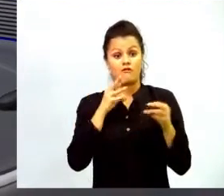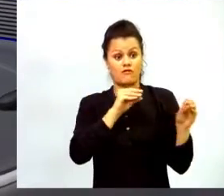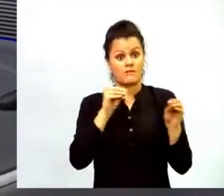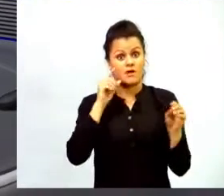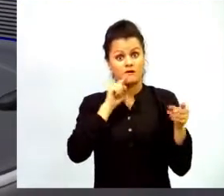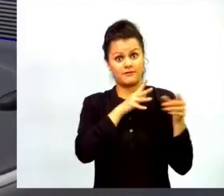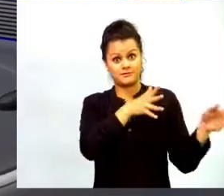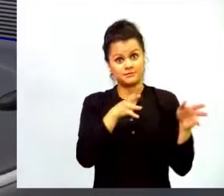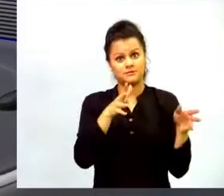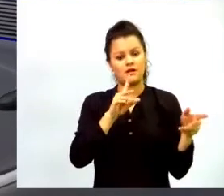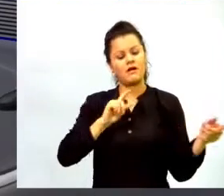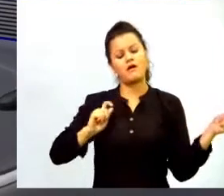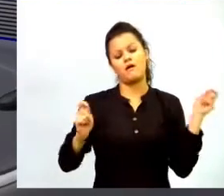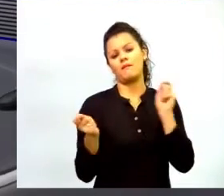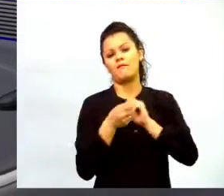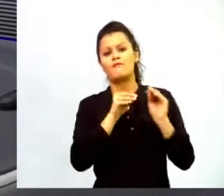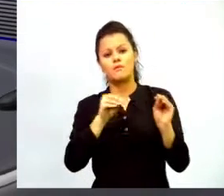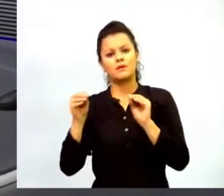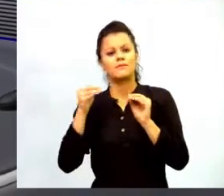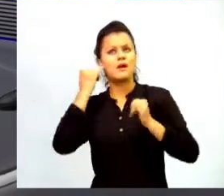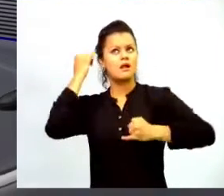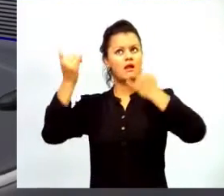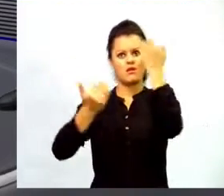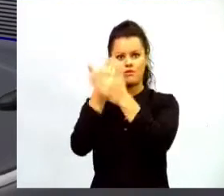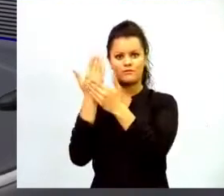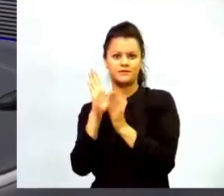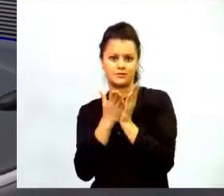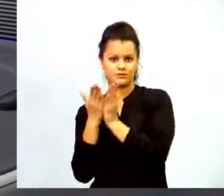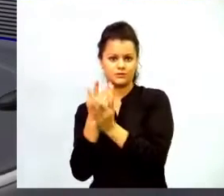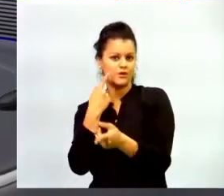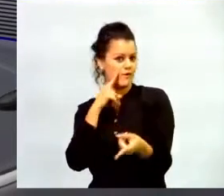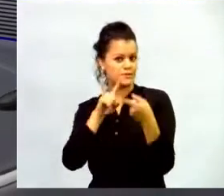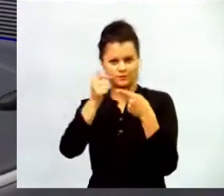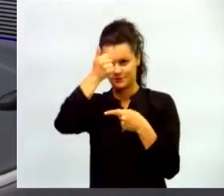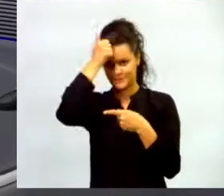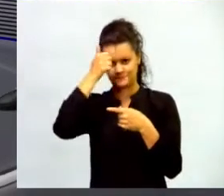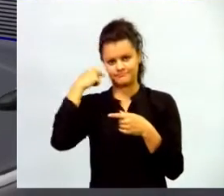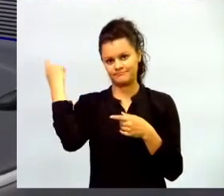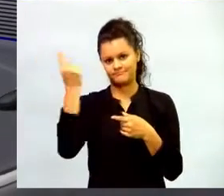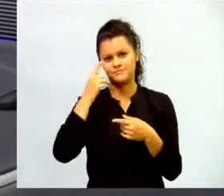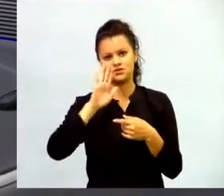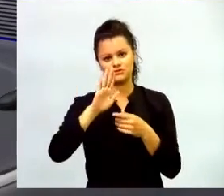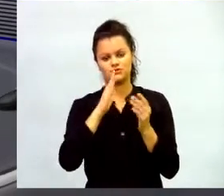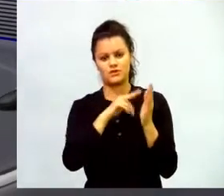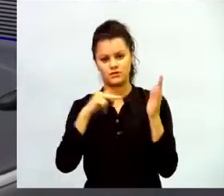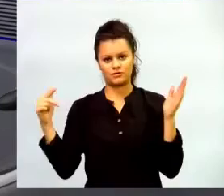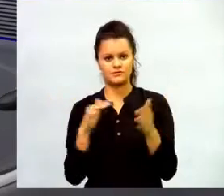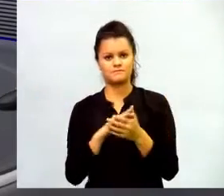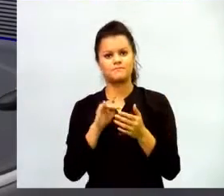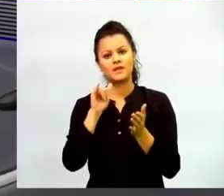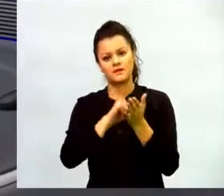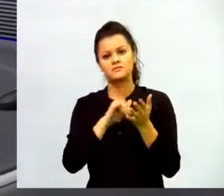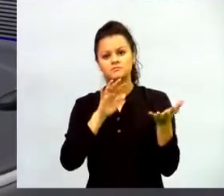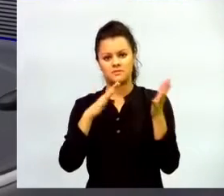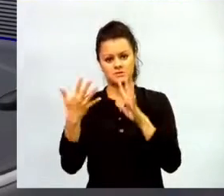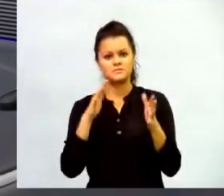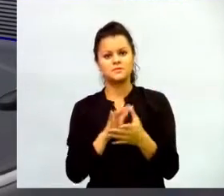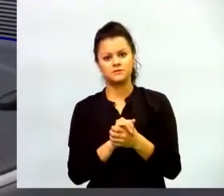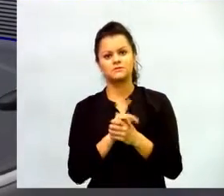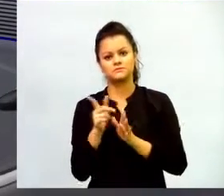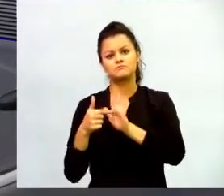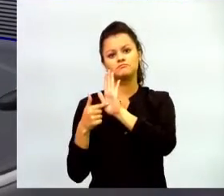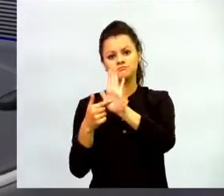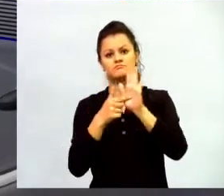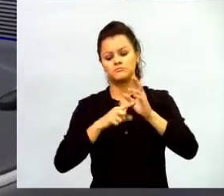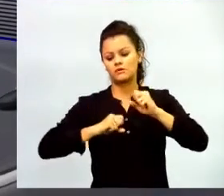para innovar en la educación creo que eso debería ser como un propósito general de la tecnología eso de alguna manera está catalizando esa movilización de los